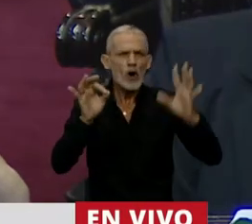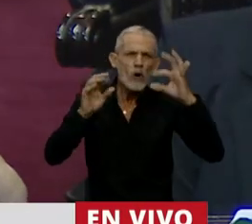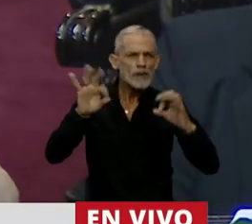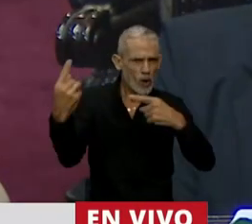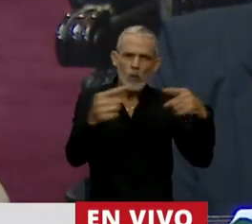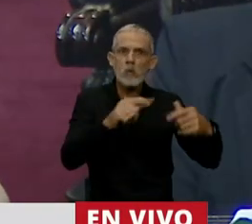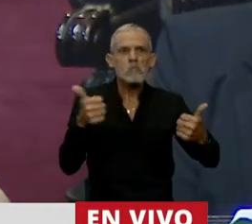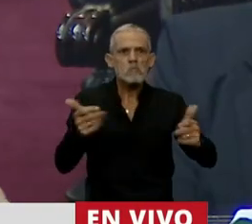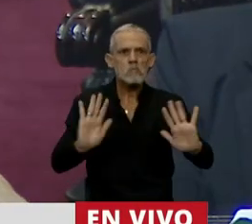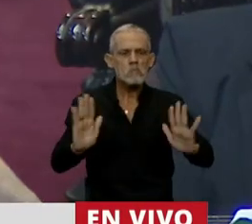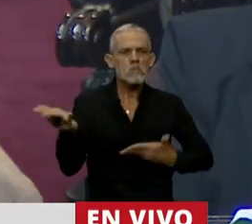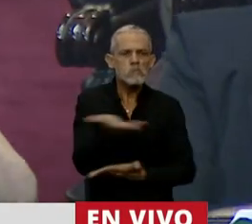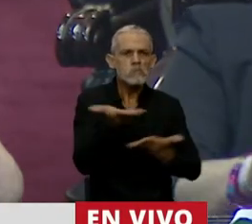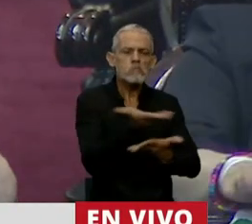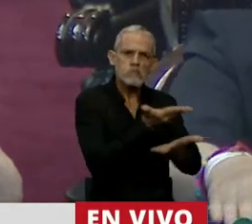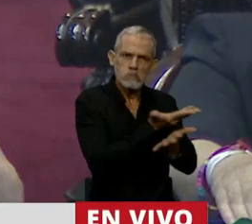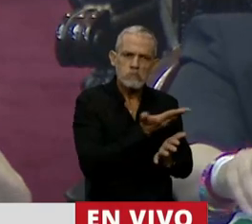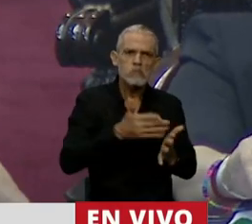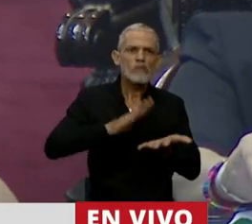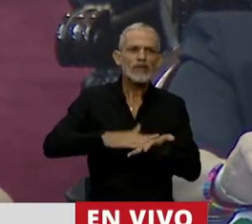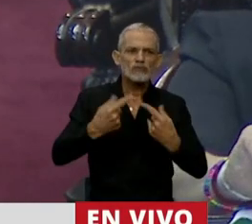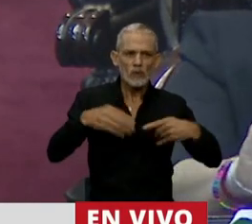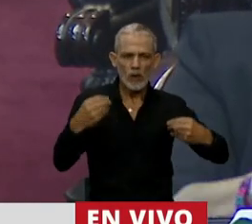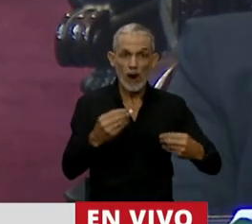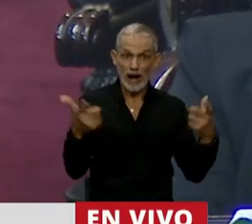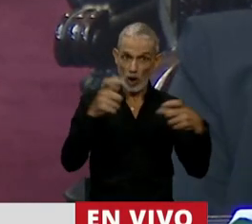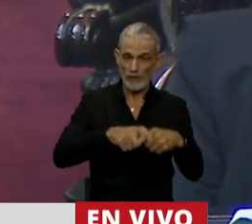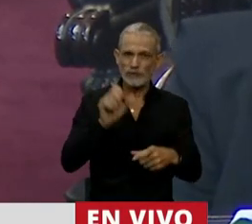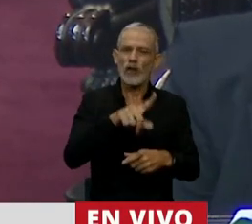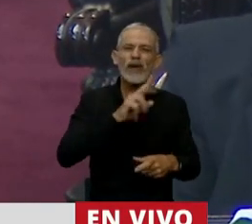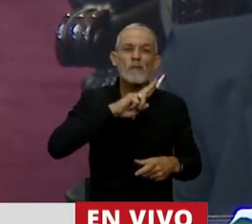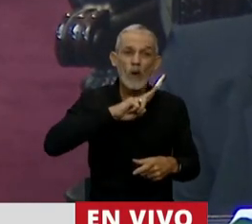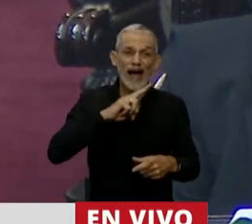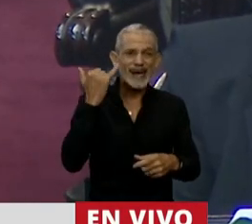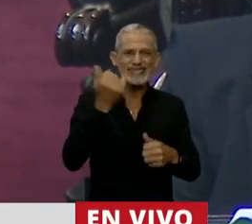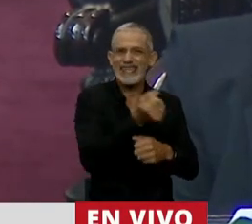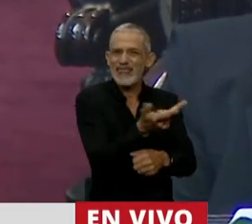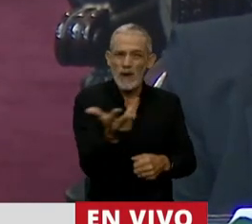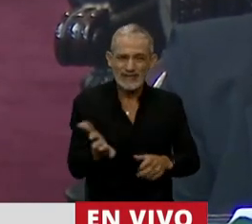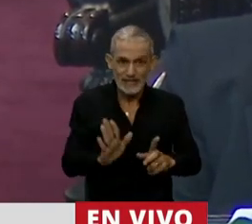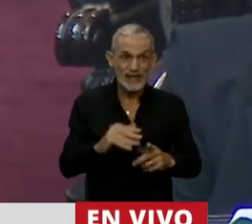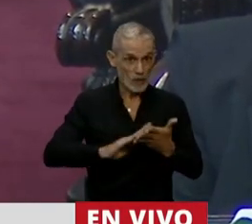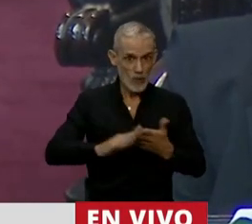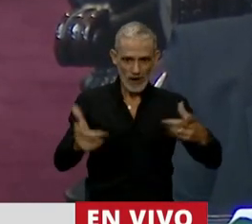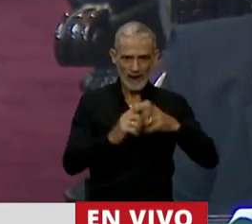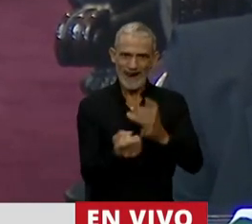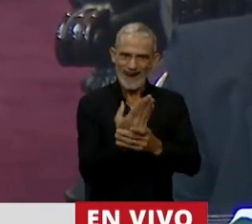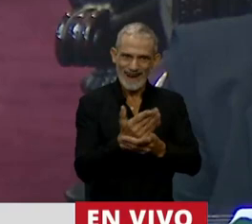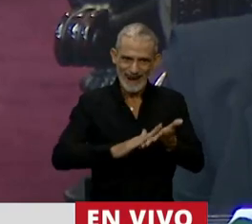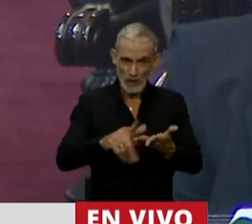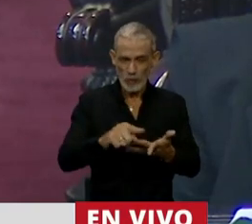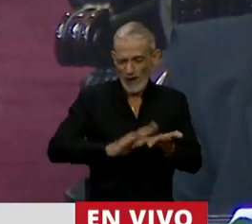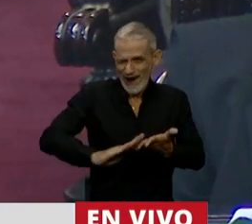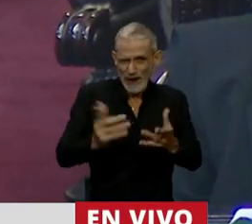y frente a la perspectiva que implica la Comisión de Mujeres y Diversidad, una comisión nueva, una comisión que estamos